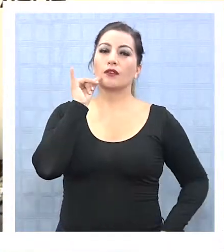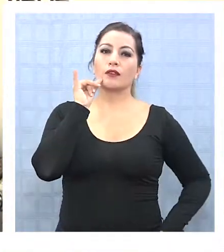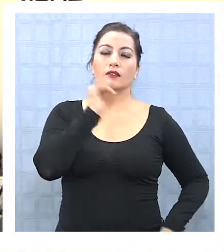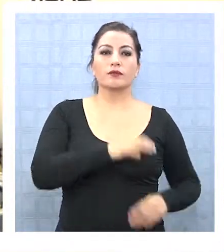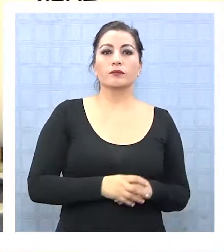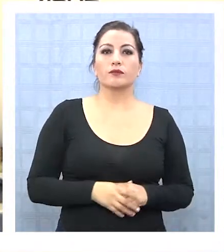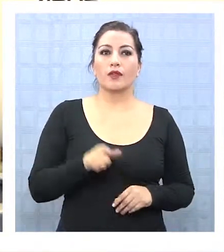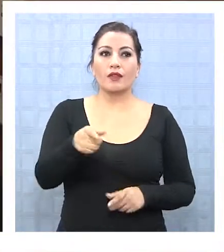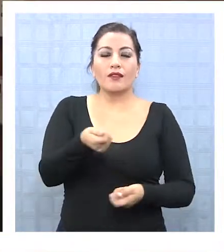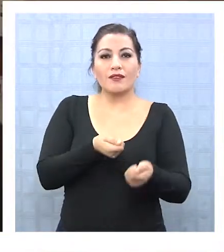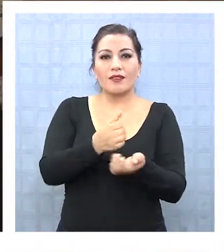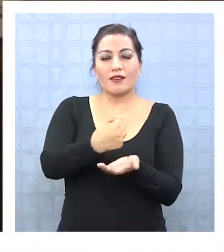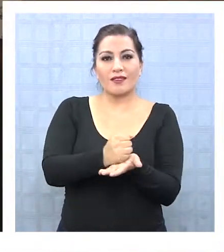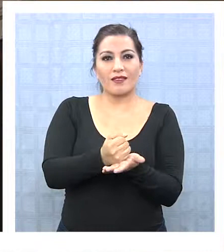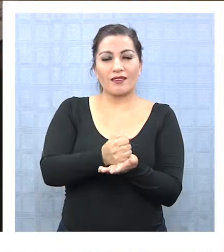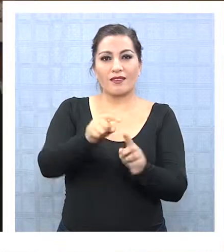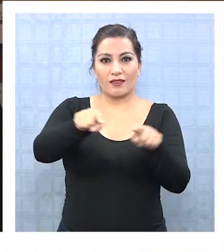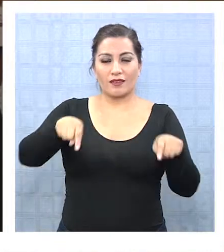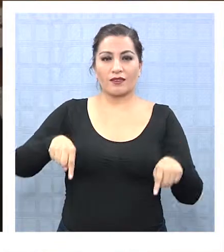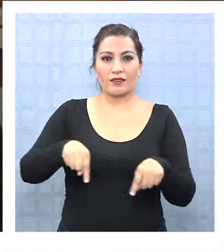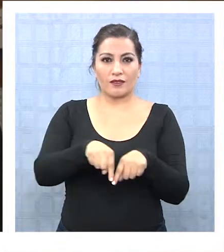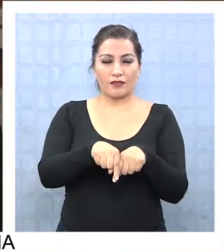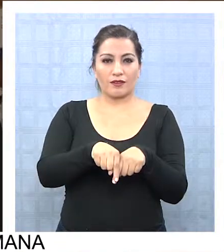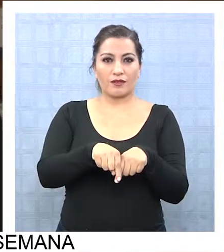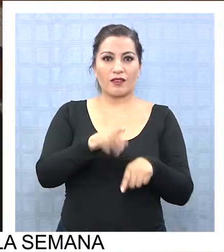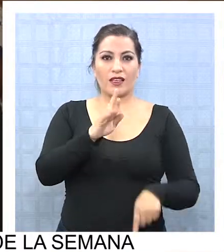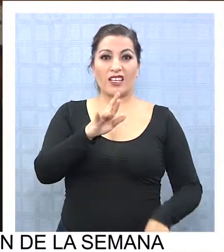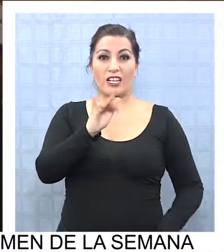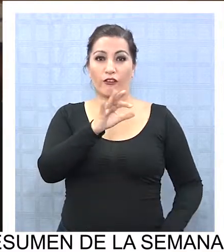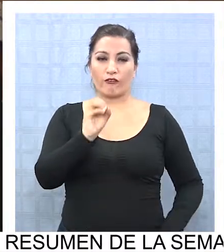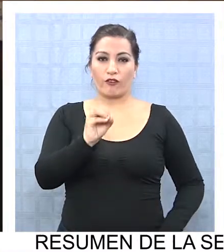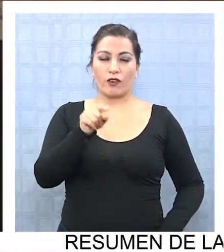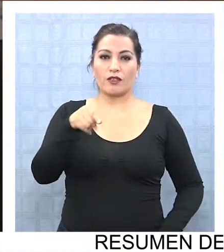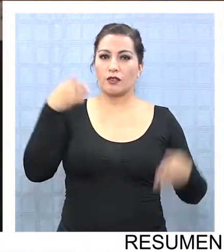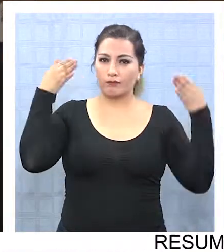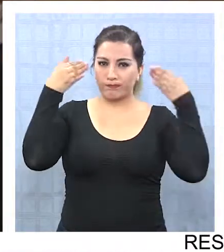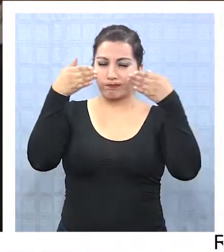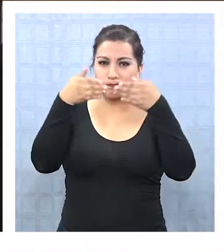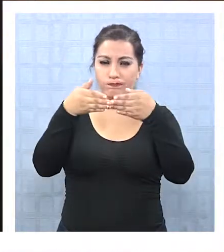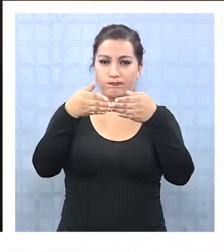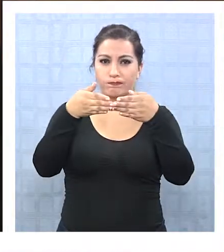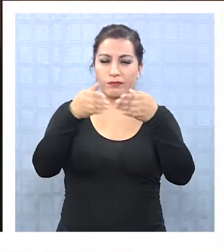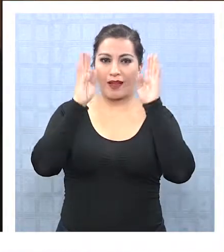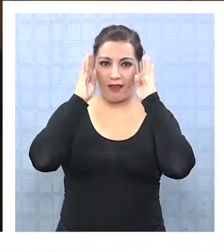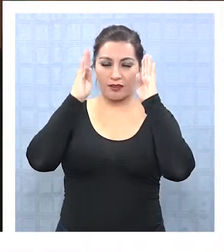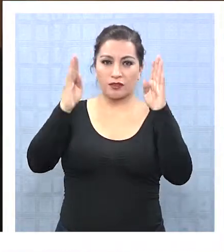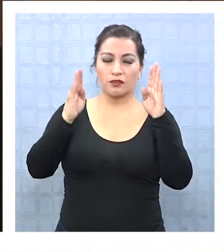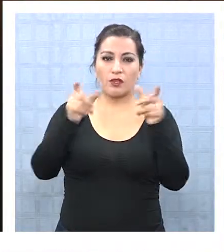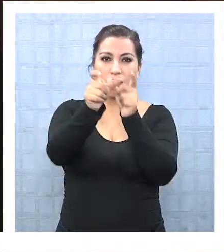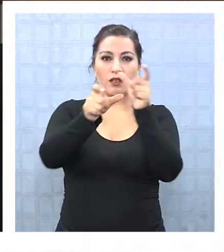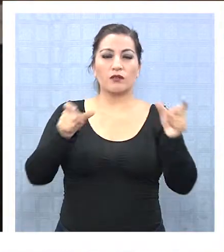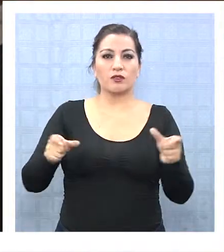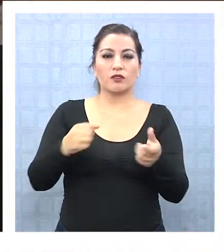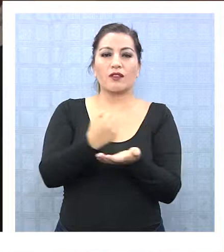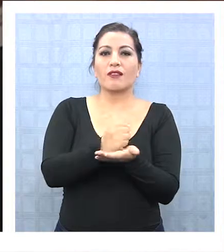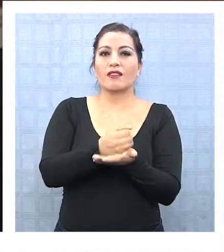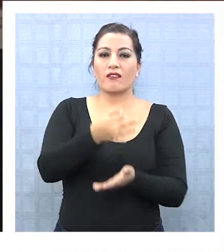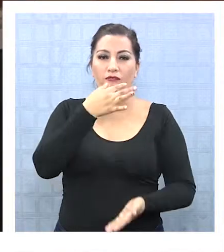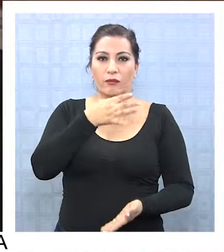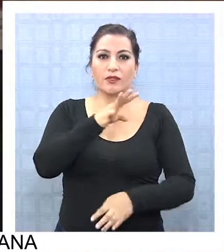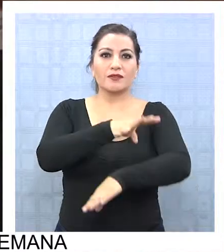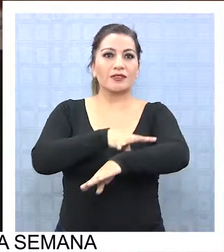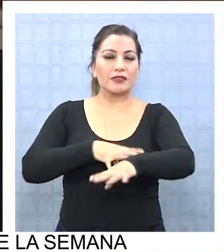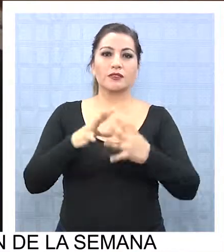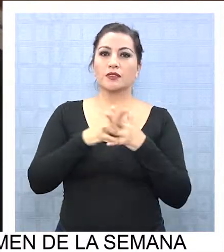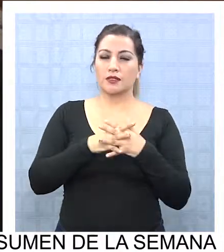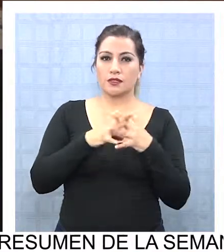de Iquic. Esta es la farmacia de la Fundación Doctor Jorge Pérez Riffo que está dedicada a atender a los usuarios de farmacia, pero